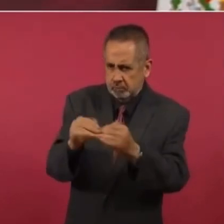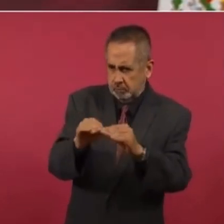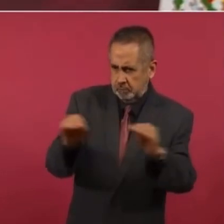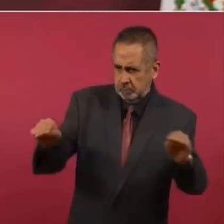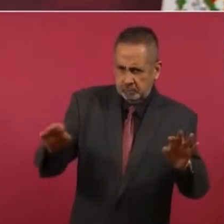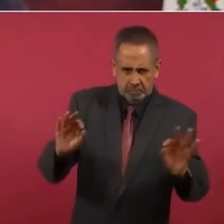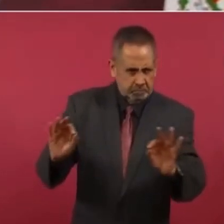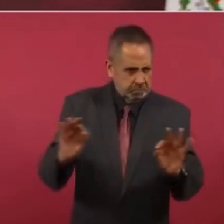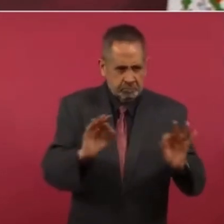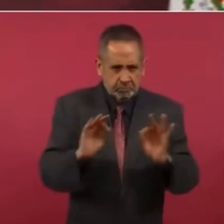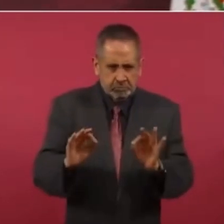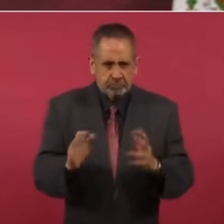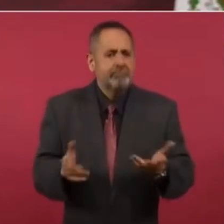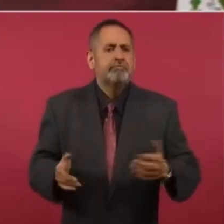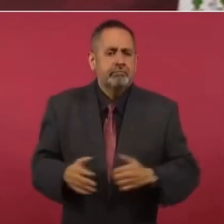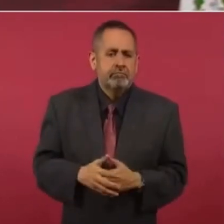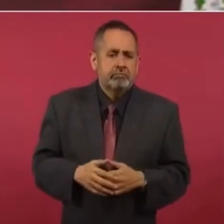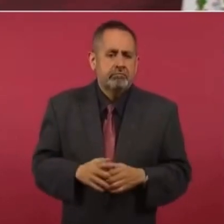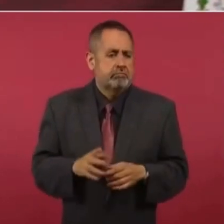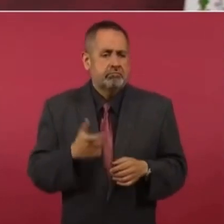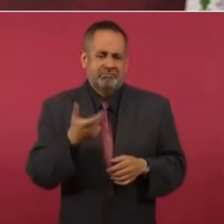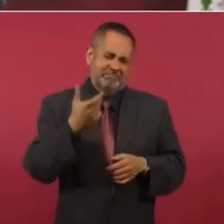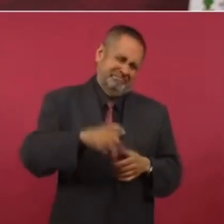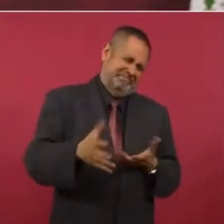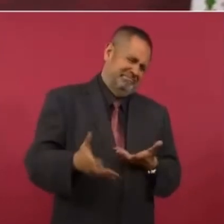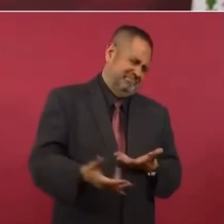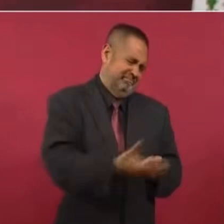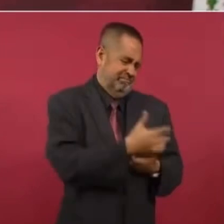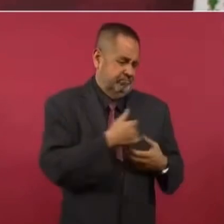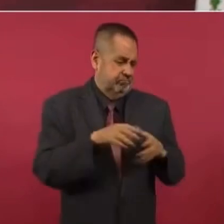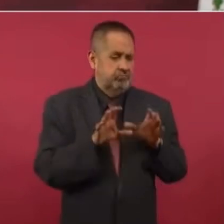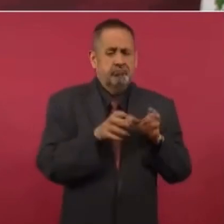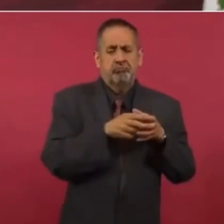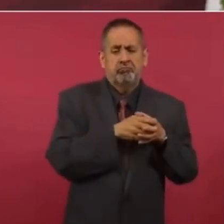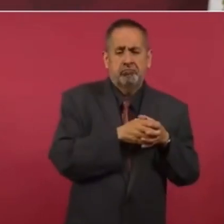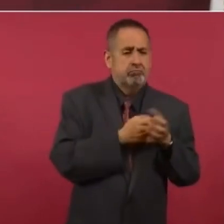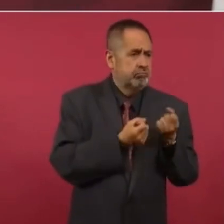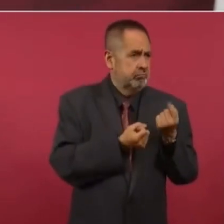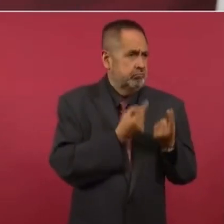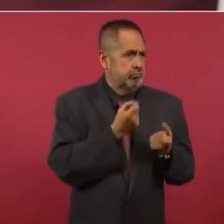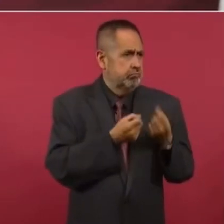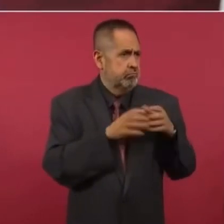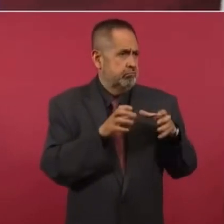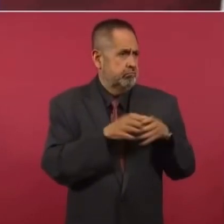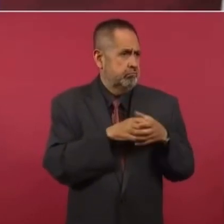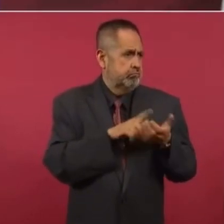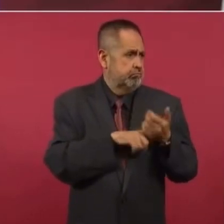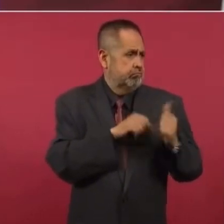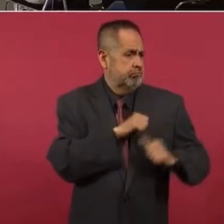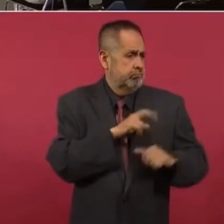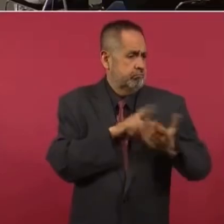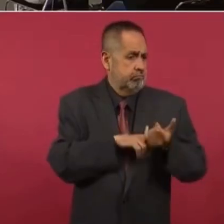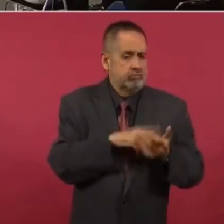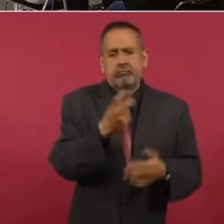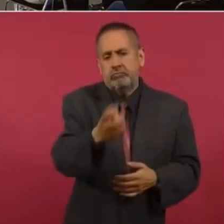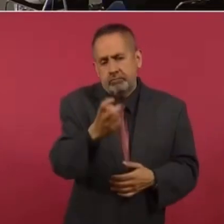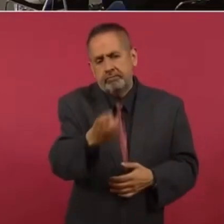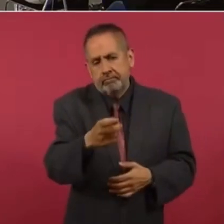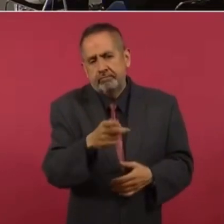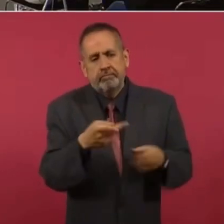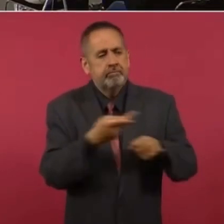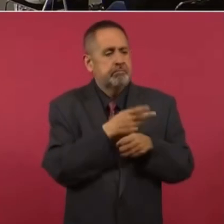Porque puede concentrarse en unas cuantas manos. ¿Qué es lo que sucedió?